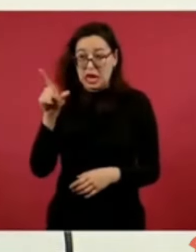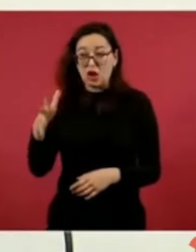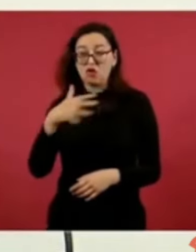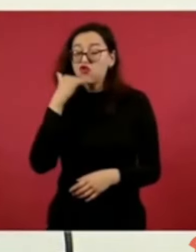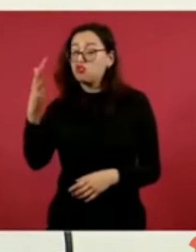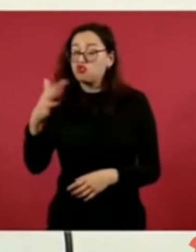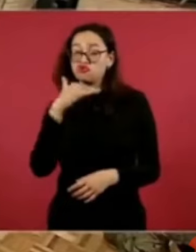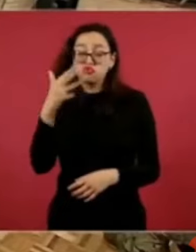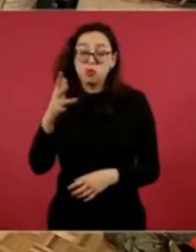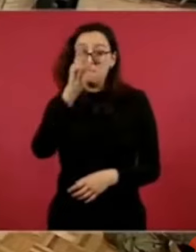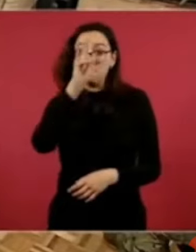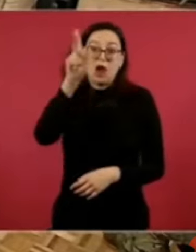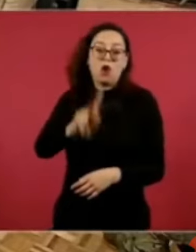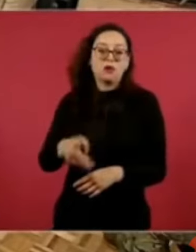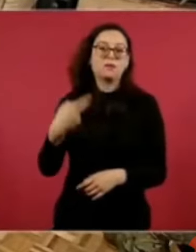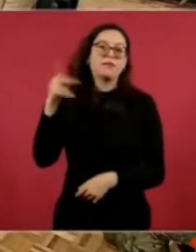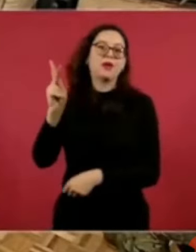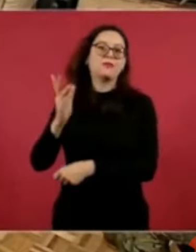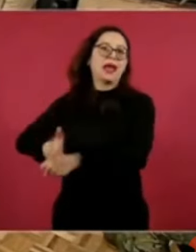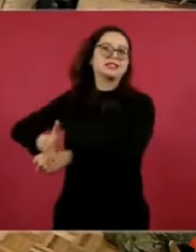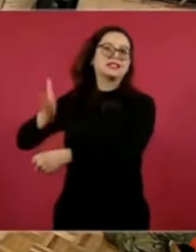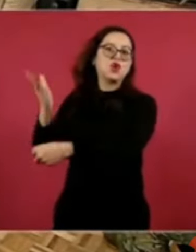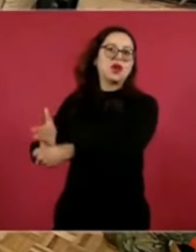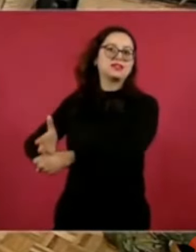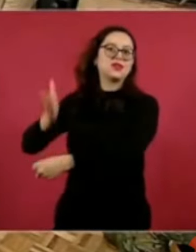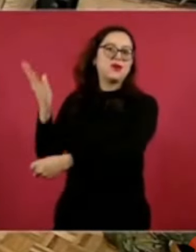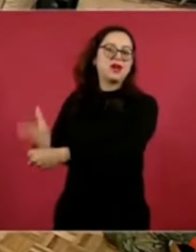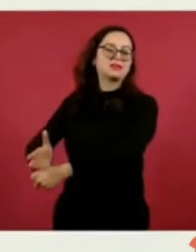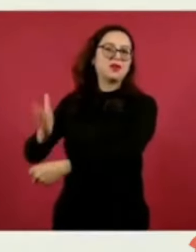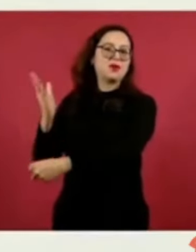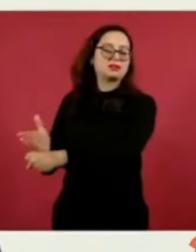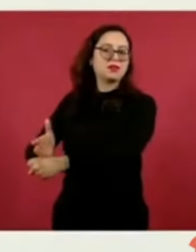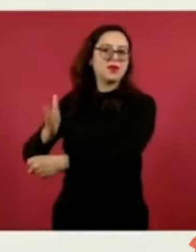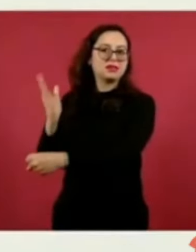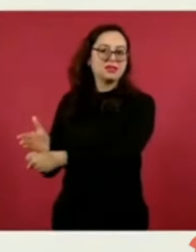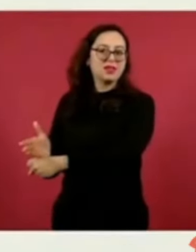impunidad que en México, o había menos impunidad.